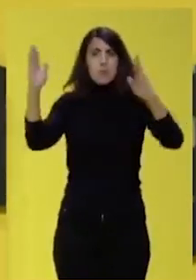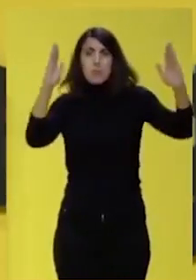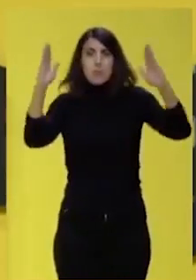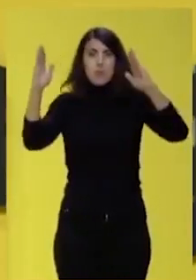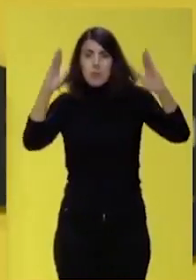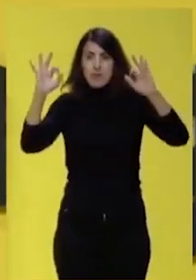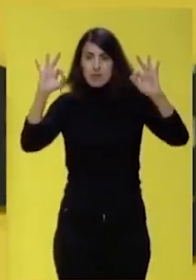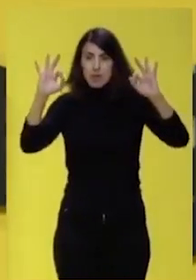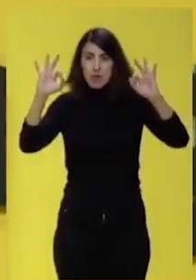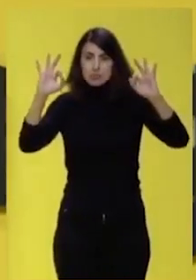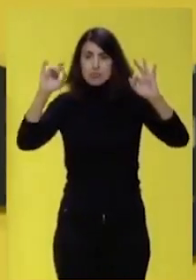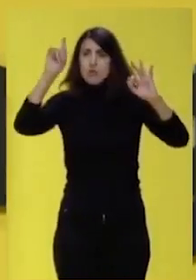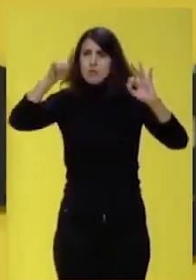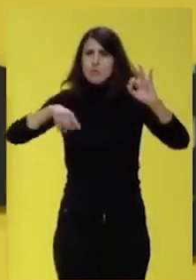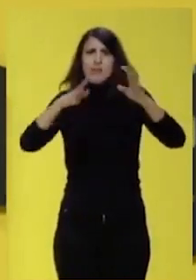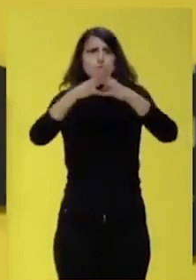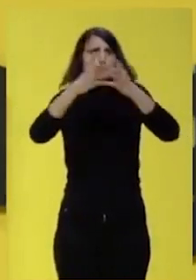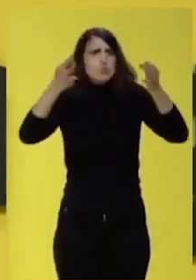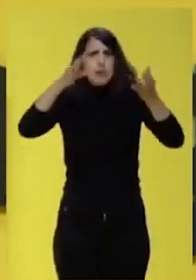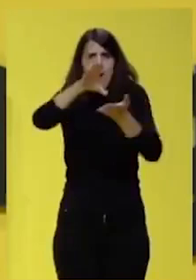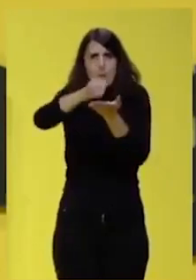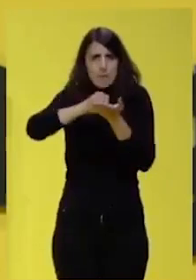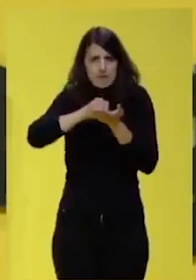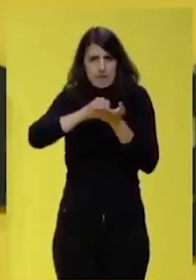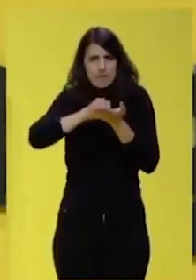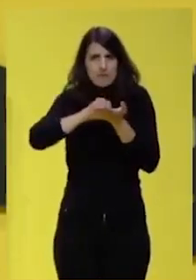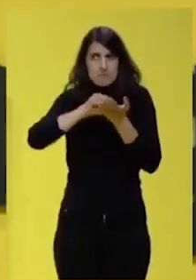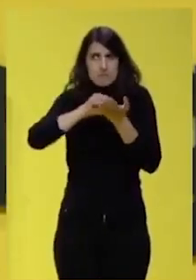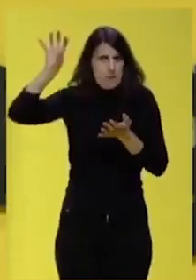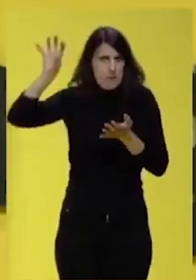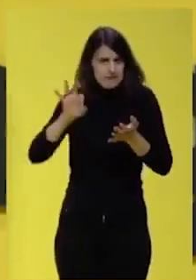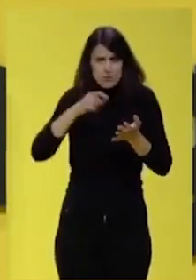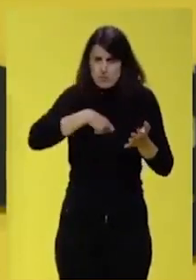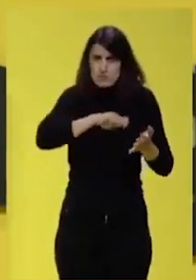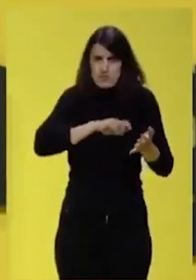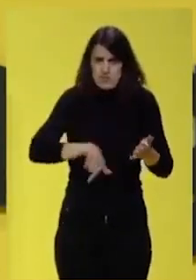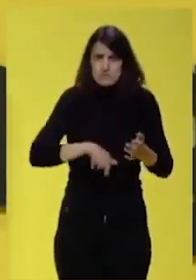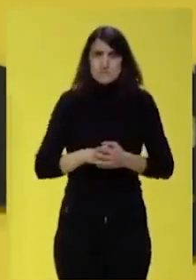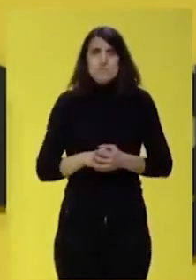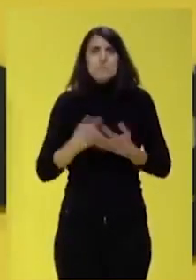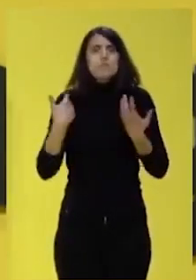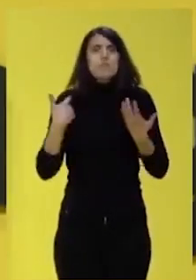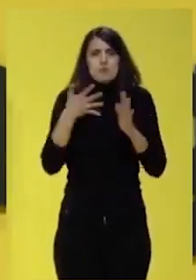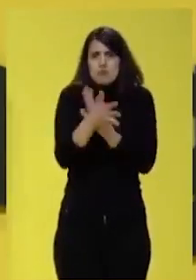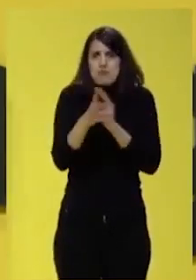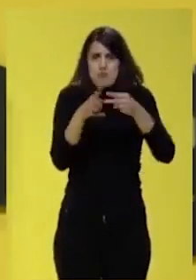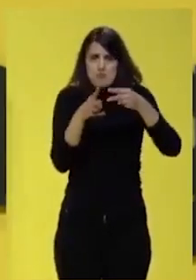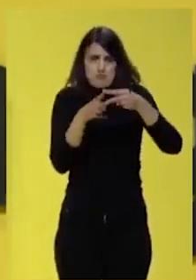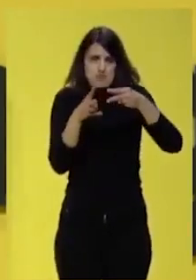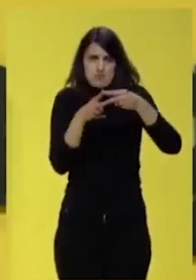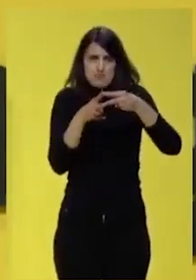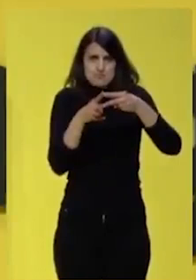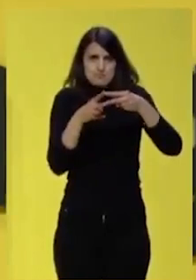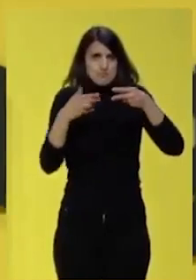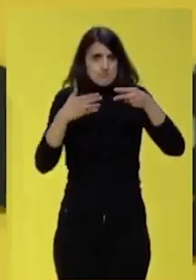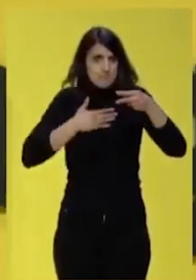y las grandes tendencias estructurales en el mundo, en nuestros países y en el Estado. Y voy a dividir esto en dos cosas que a mí, por lo